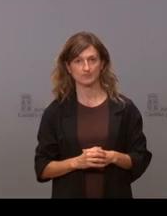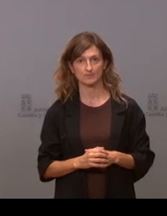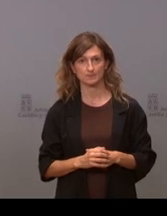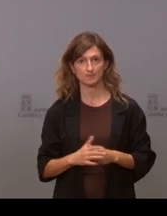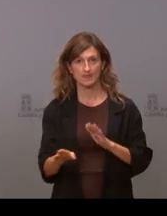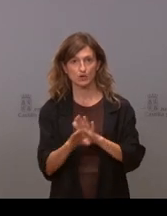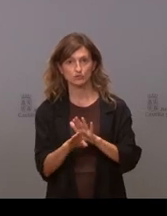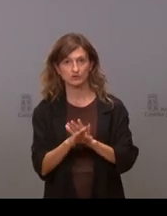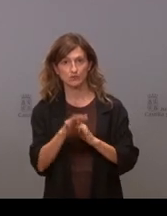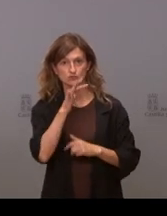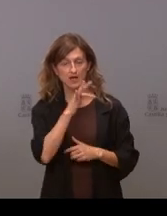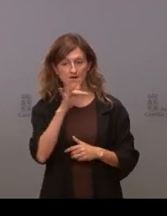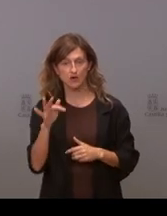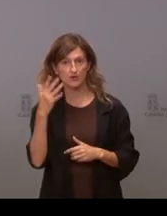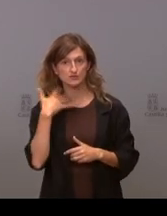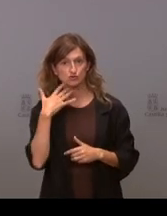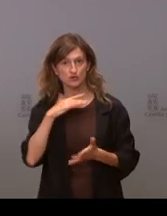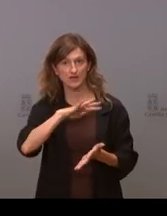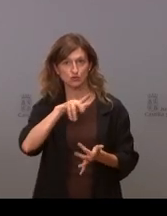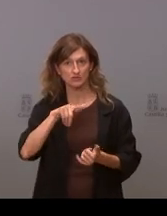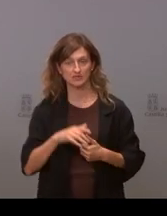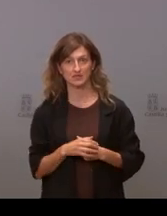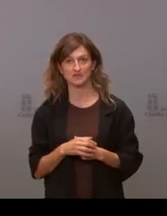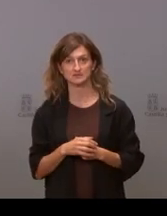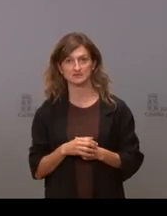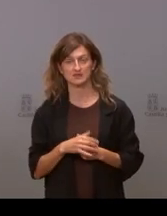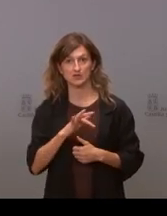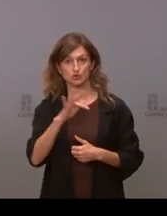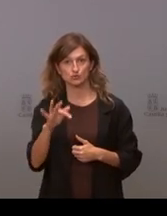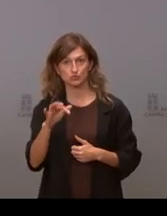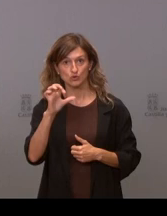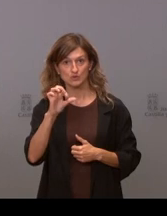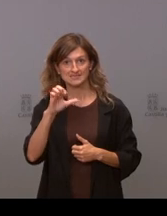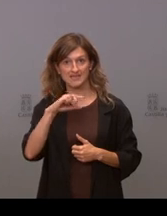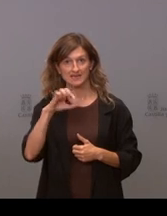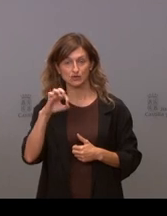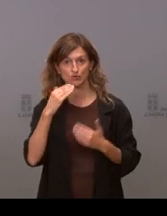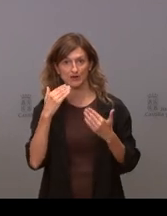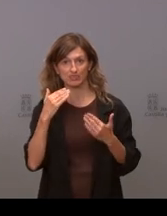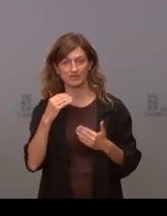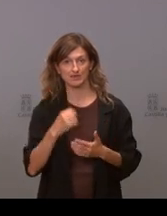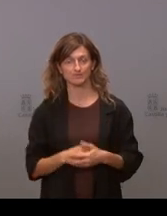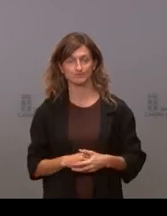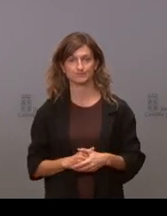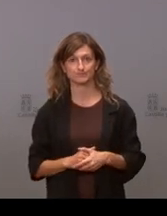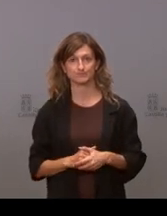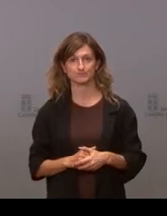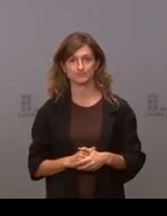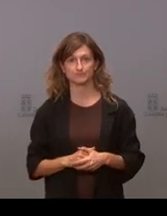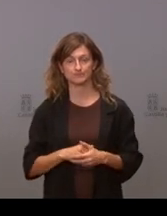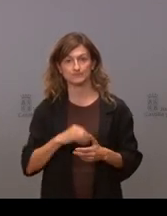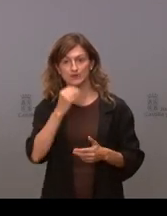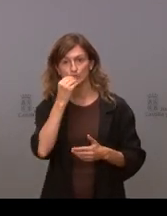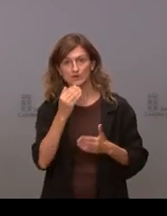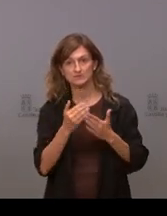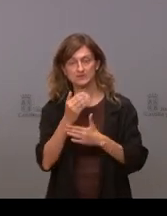Continuamos ahora con Soria Noticias es por tanto el turno de Sergio García Sergio Muy buenas muchas gracias